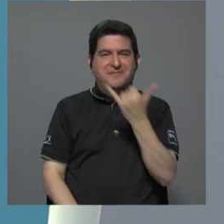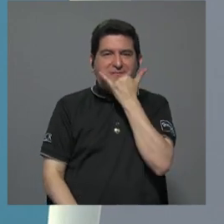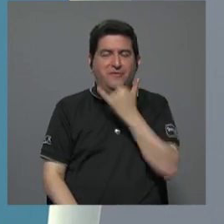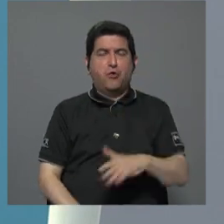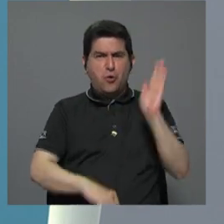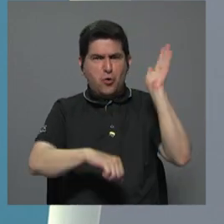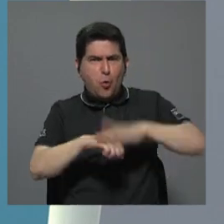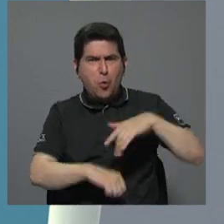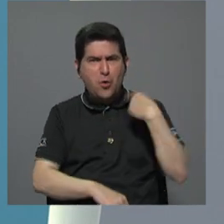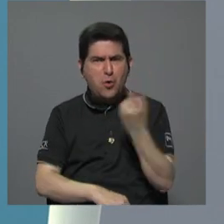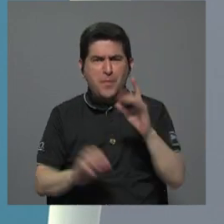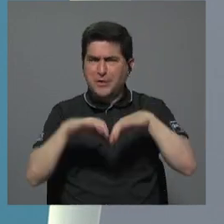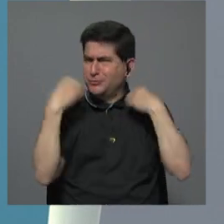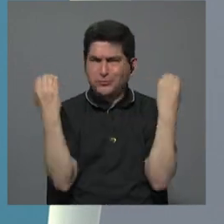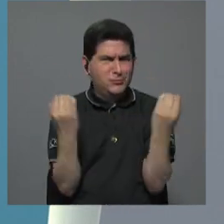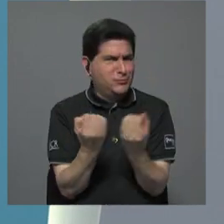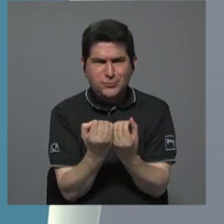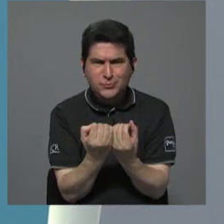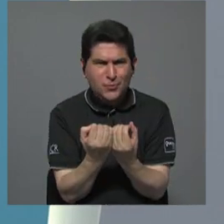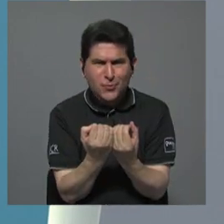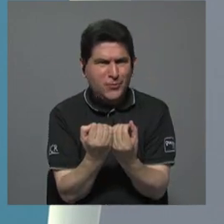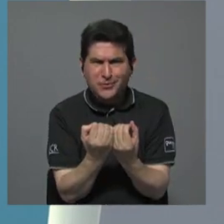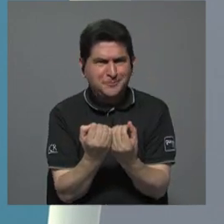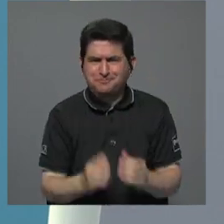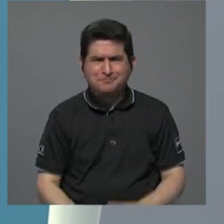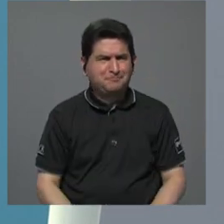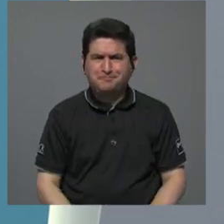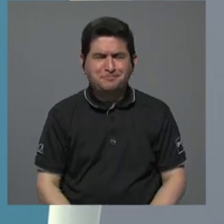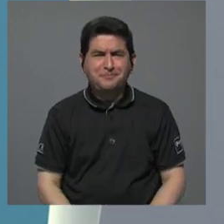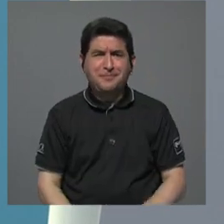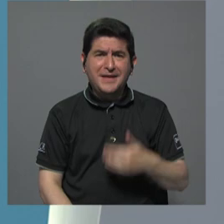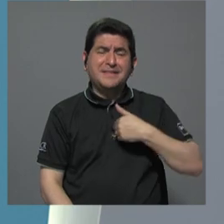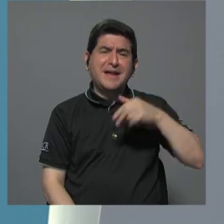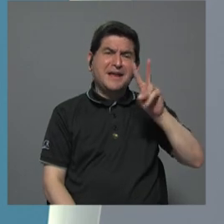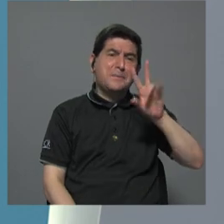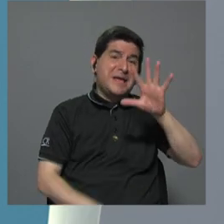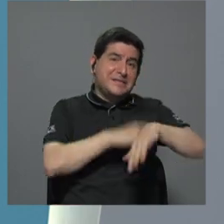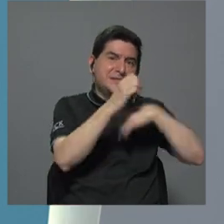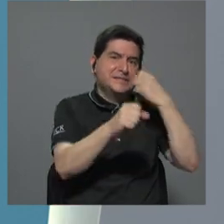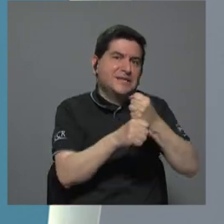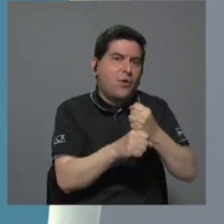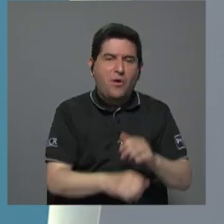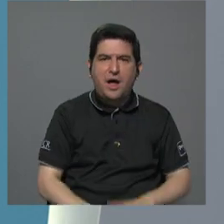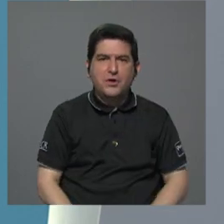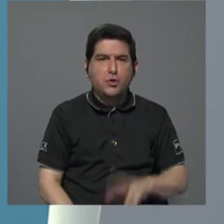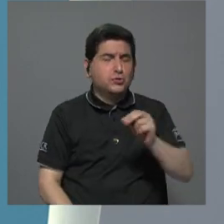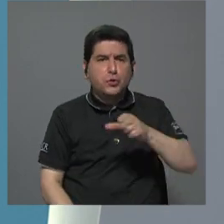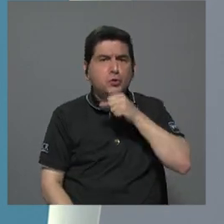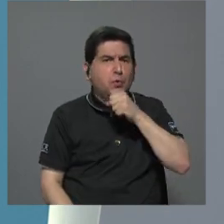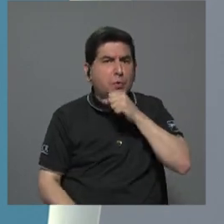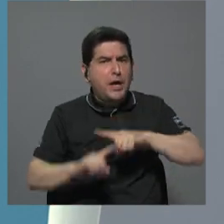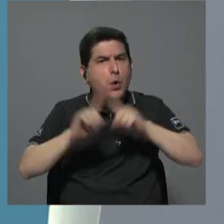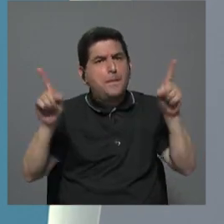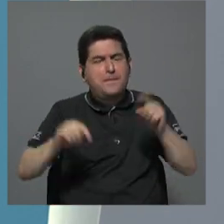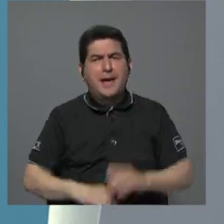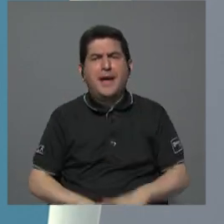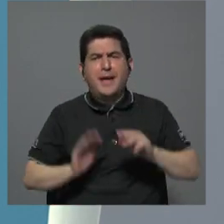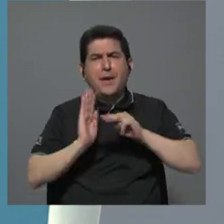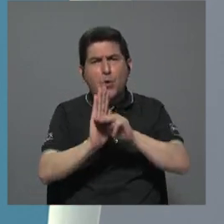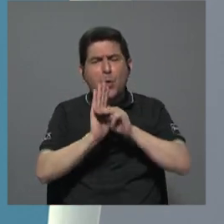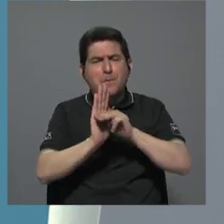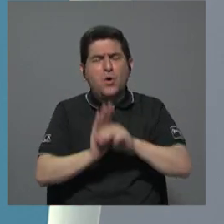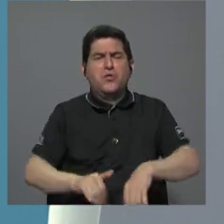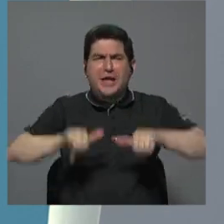echarle la culpa solo a la organización cuando es un ente que tiene 25 años no es tan viejo pero los modelos